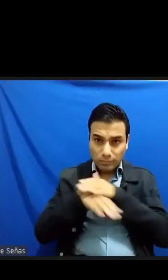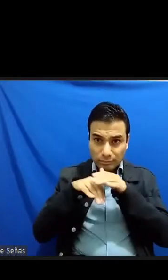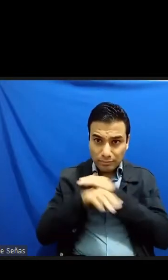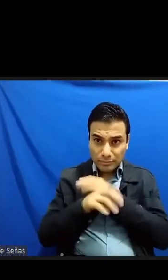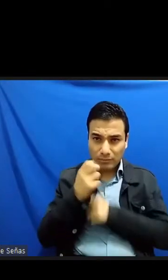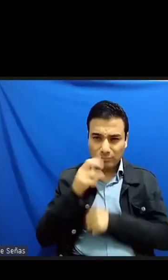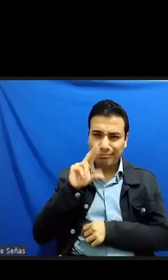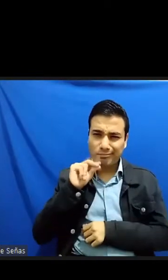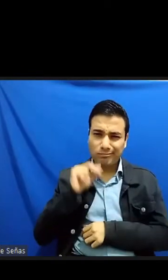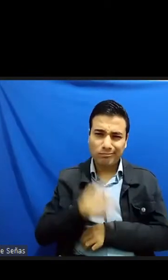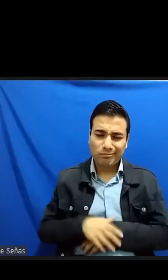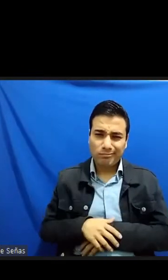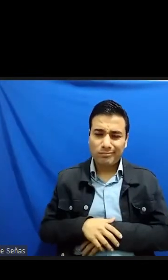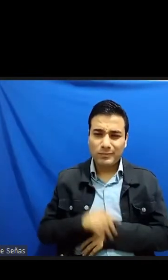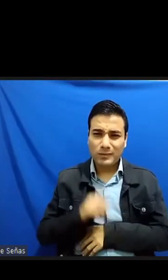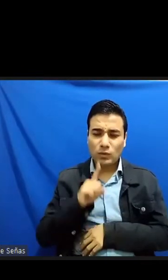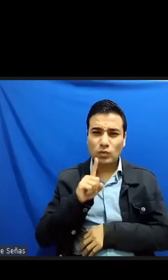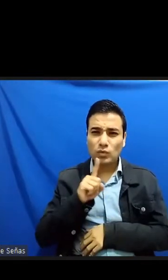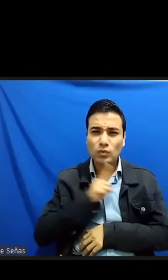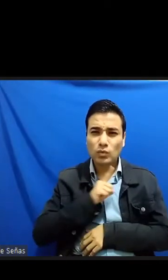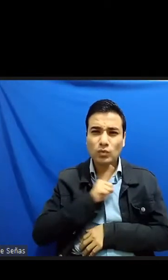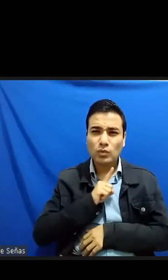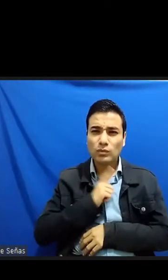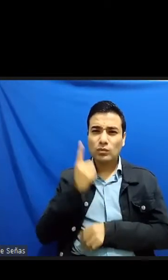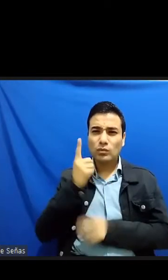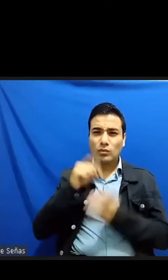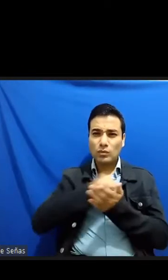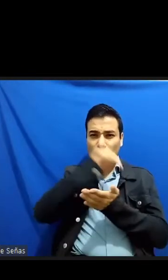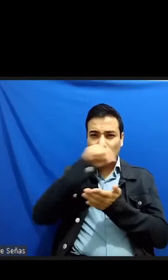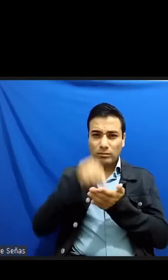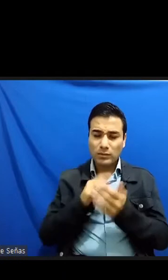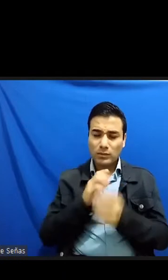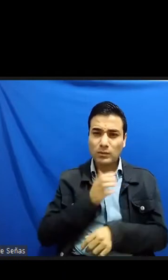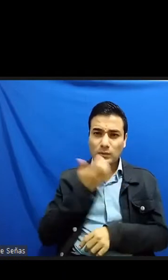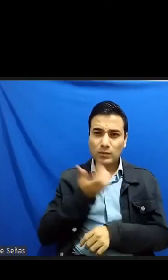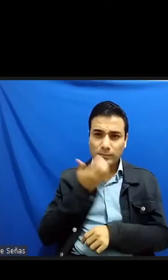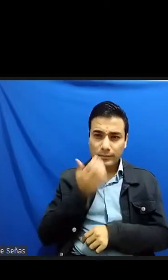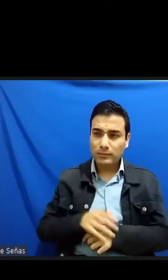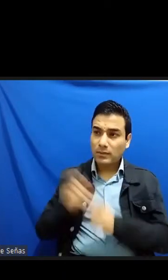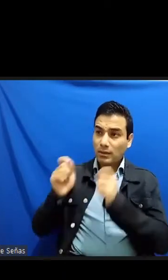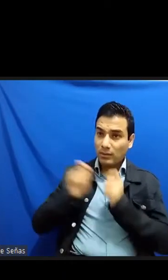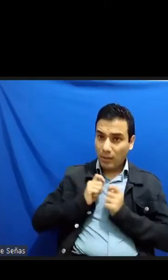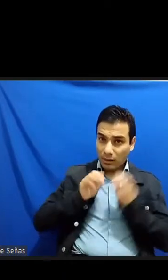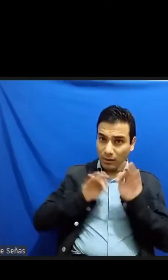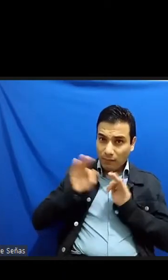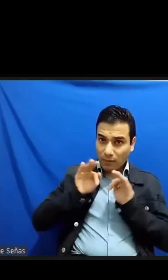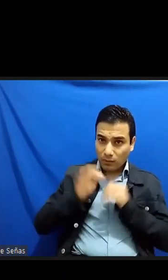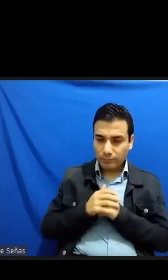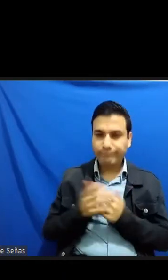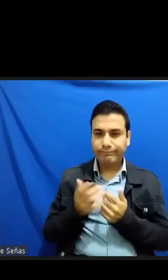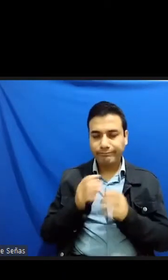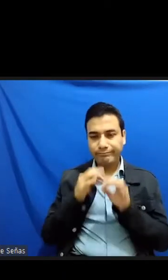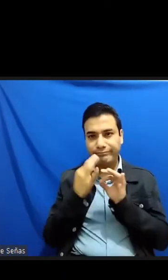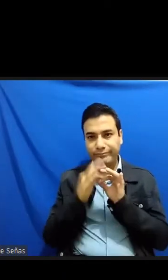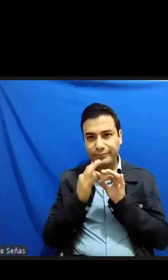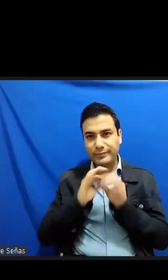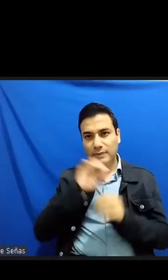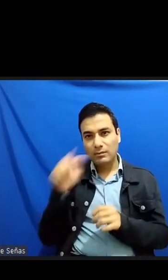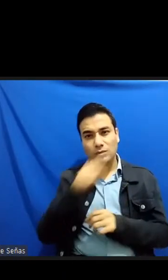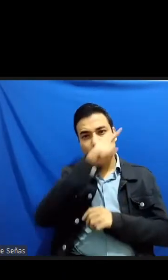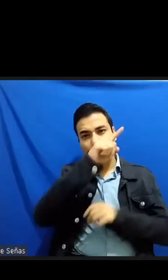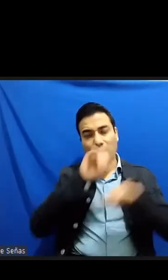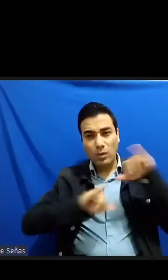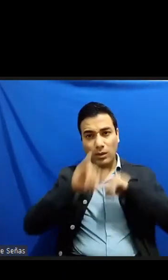sucursal que recibía y entregaba encargos para que fueran trabajados en un laboratorio central